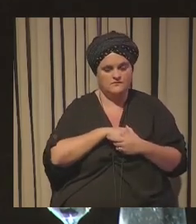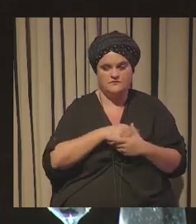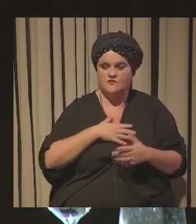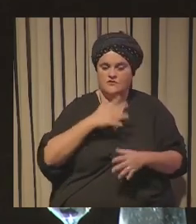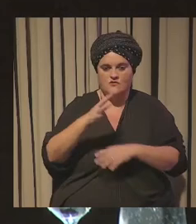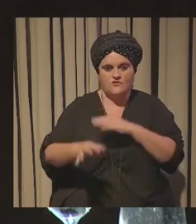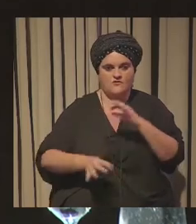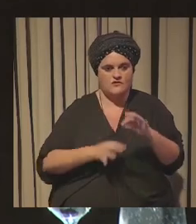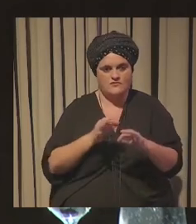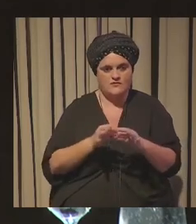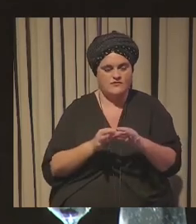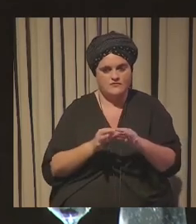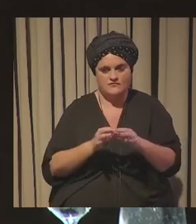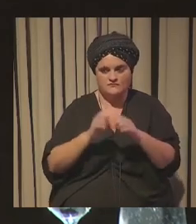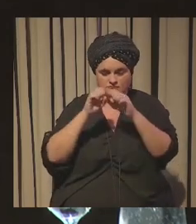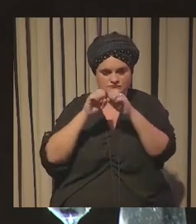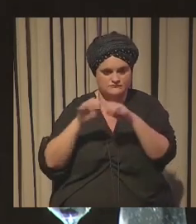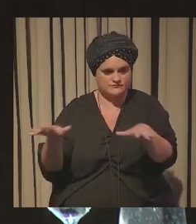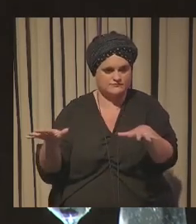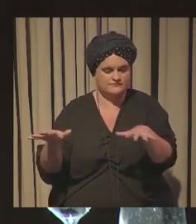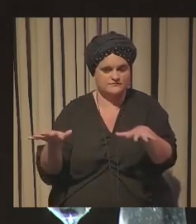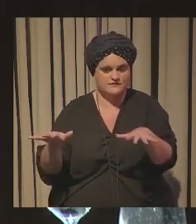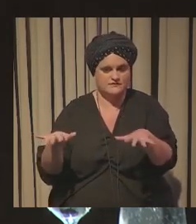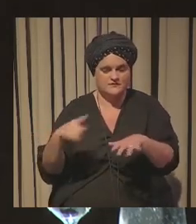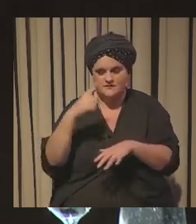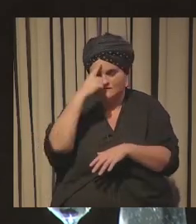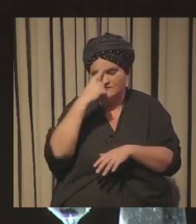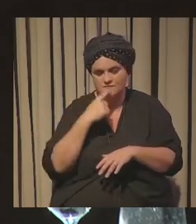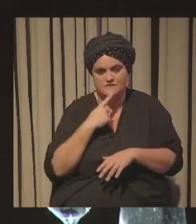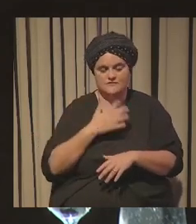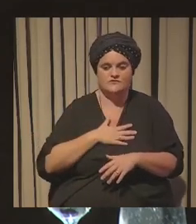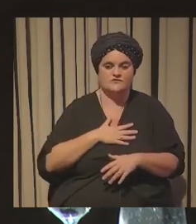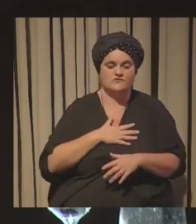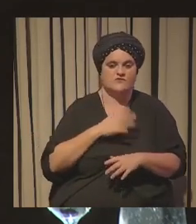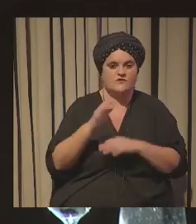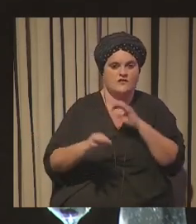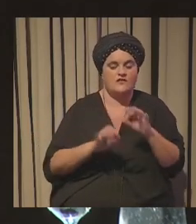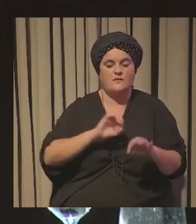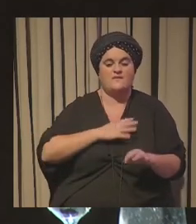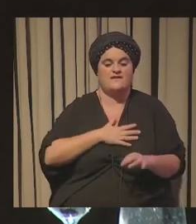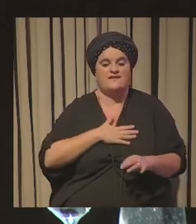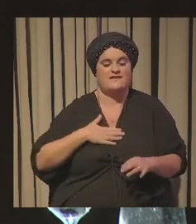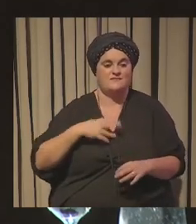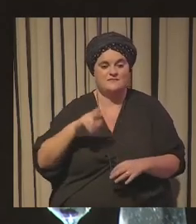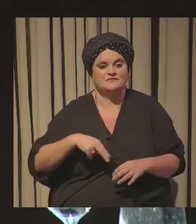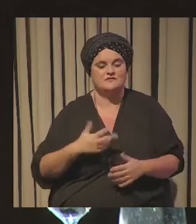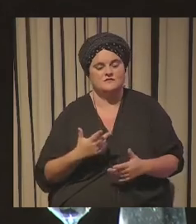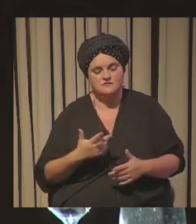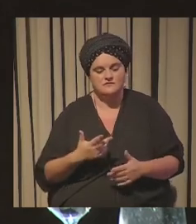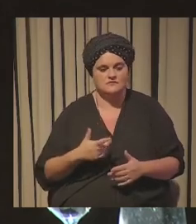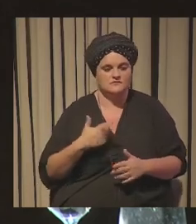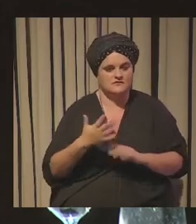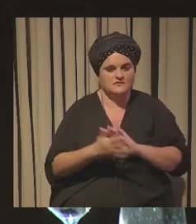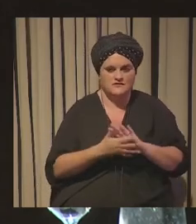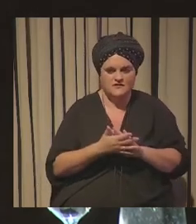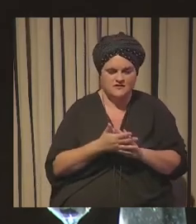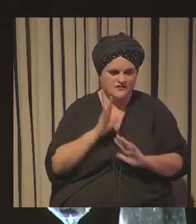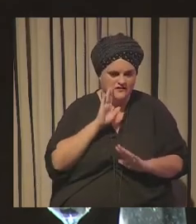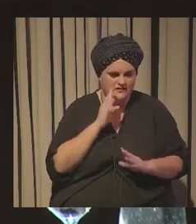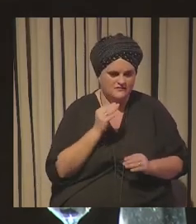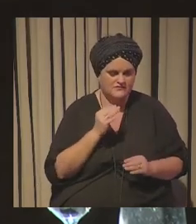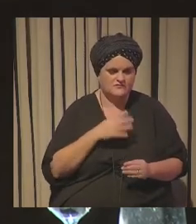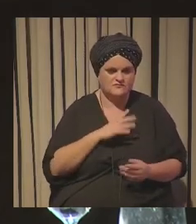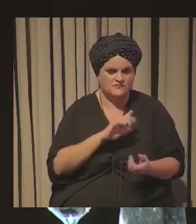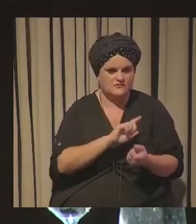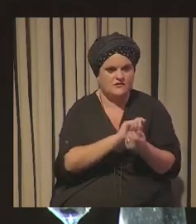organización y a intentar ser pues bueno intentar ser la organización que queremos ser mañana porque te has hablado mucho de eso que estamos en constante